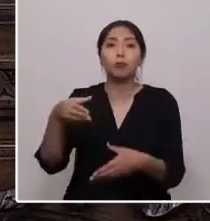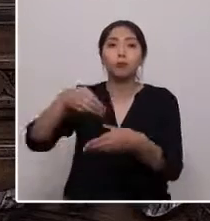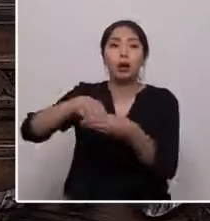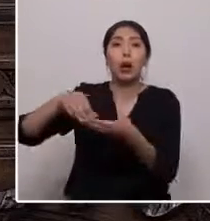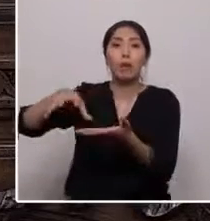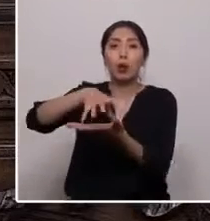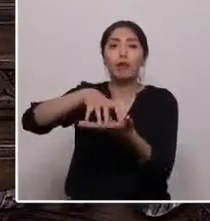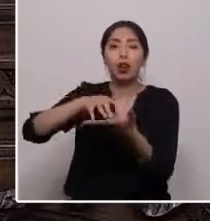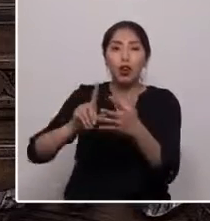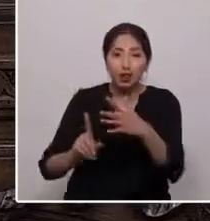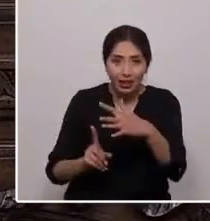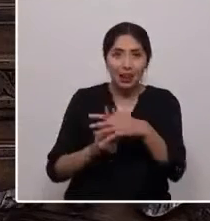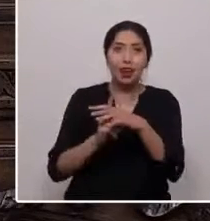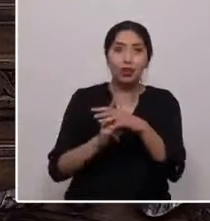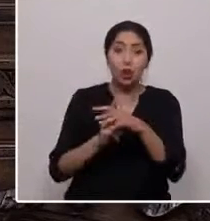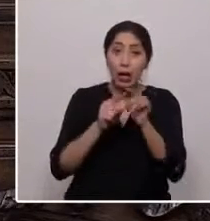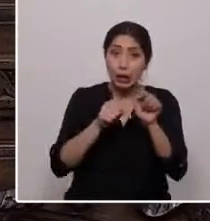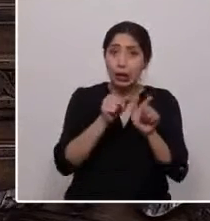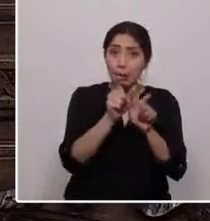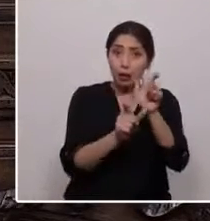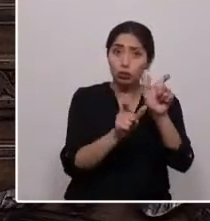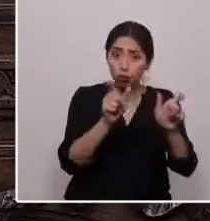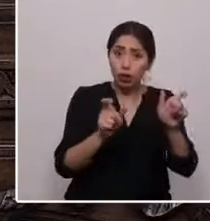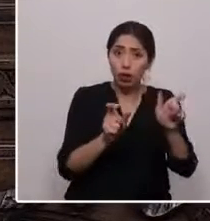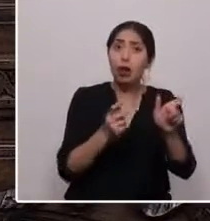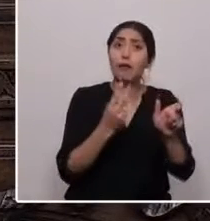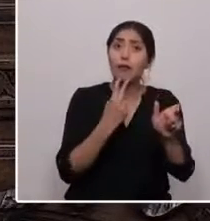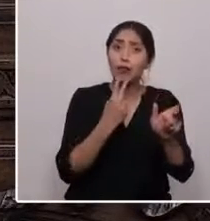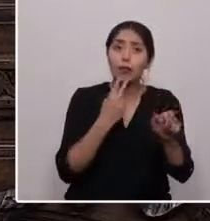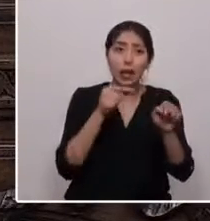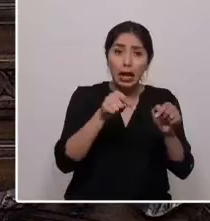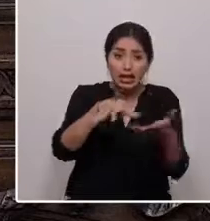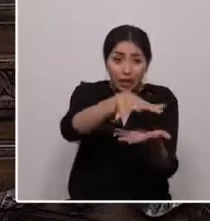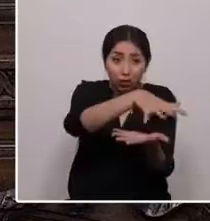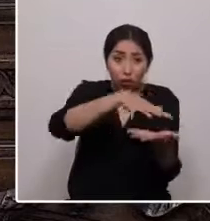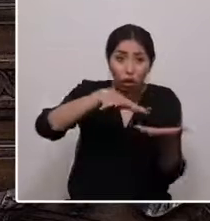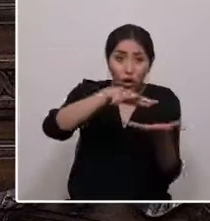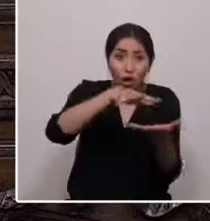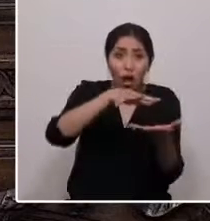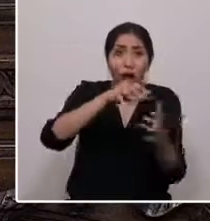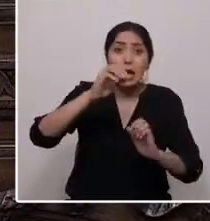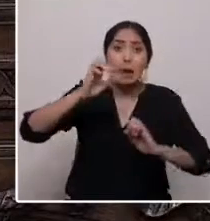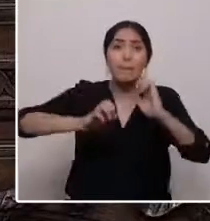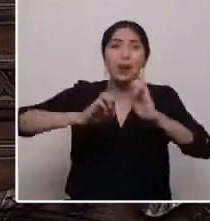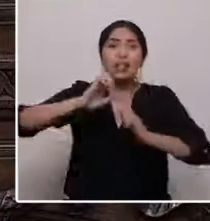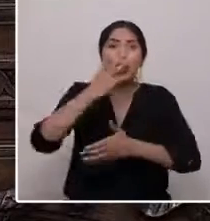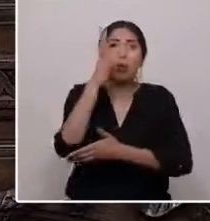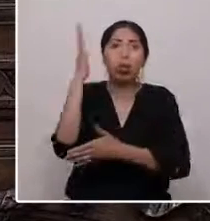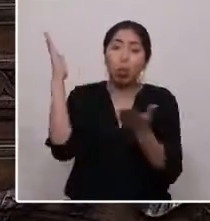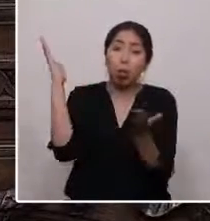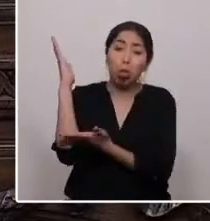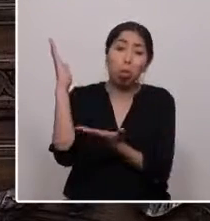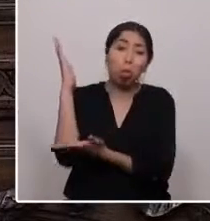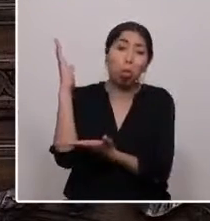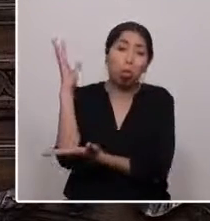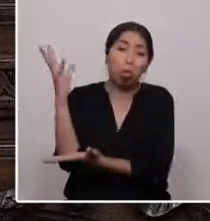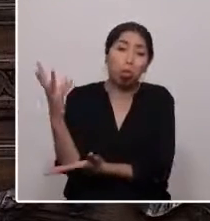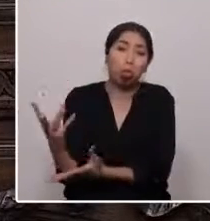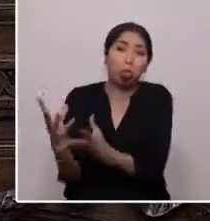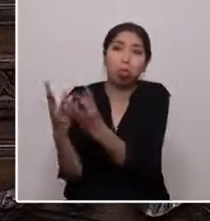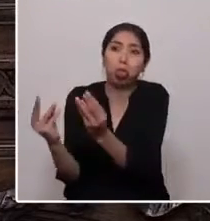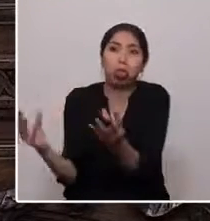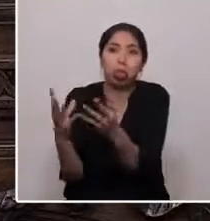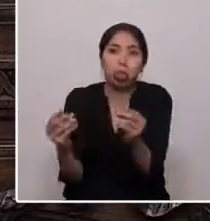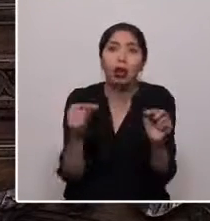Estas personas viven en lo que las forestales han dejado sin plantaciones, en lo que ha quedado para la vida. Para estos pueblos